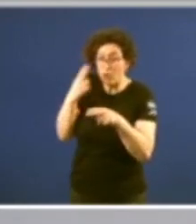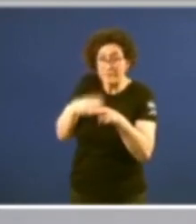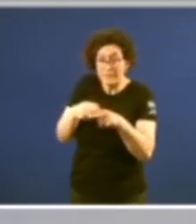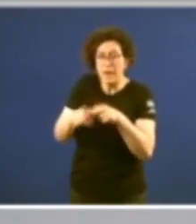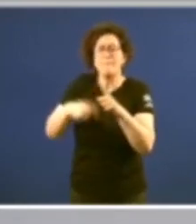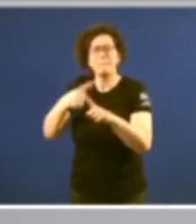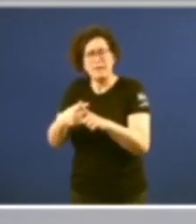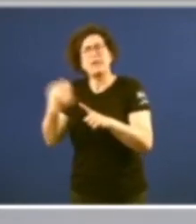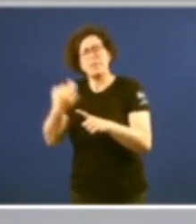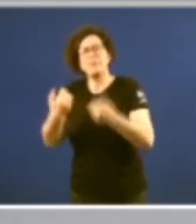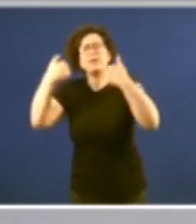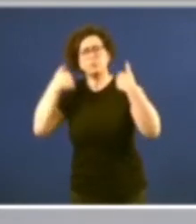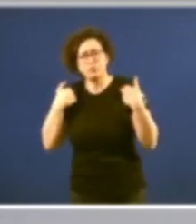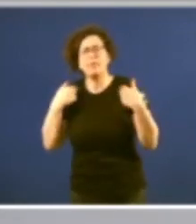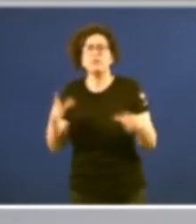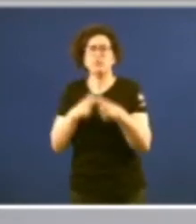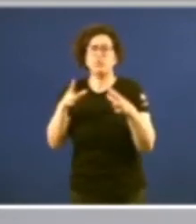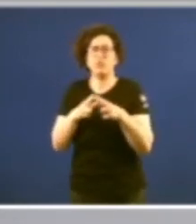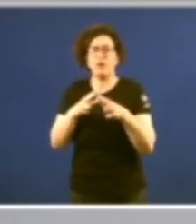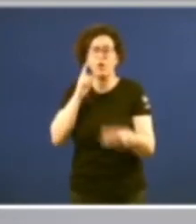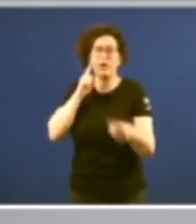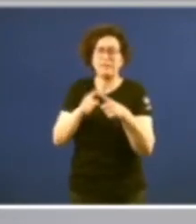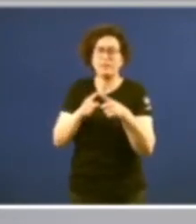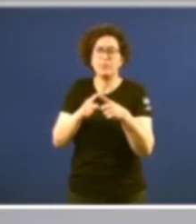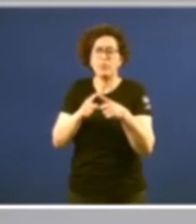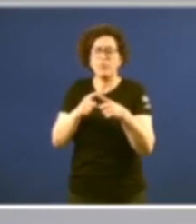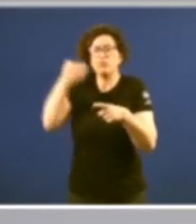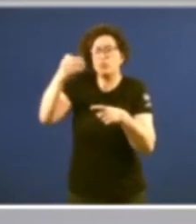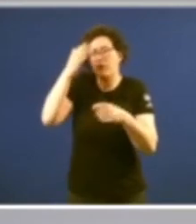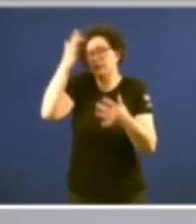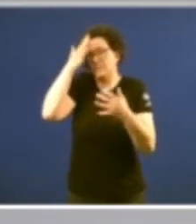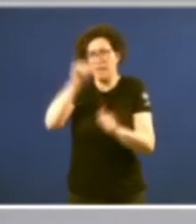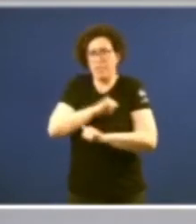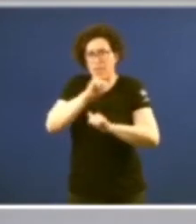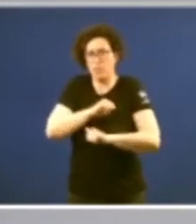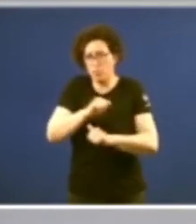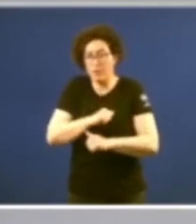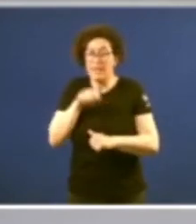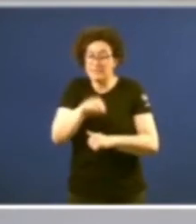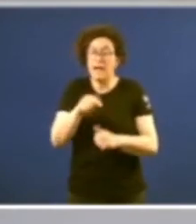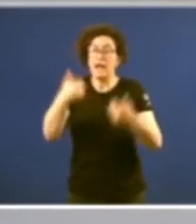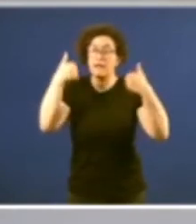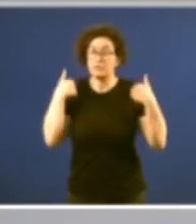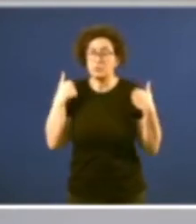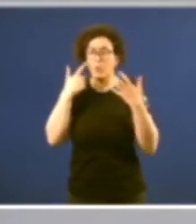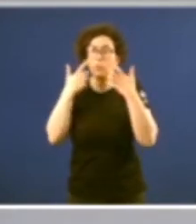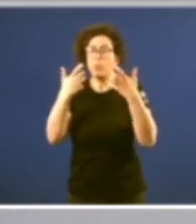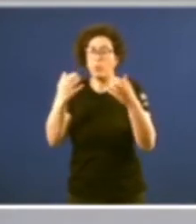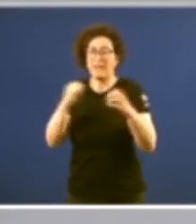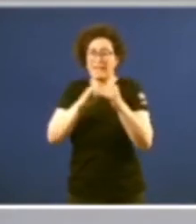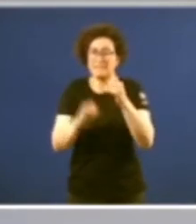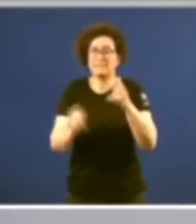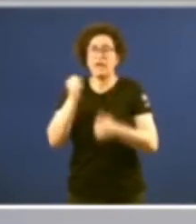á responsabilidade social para que o desenlace sexe esperanzador esa responsabilidade evidenciase na crise